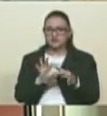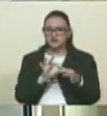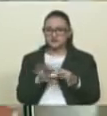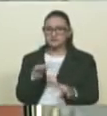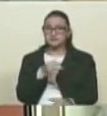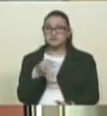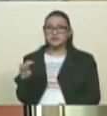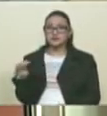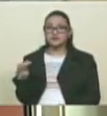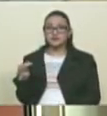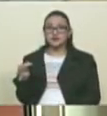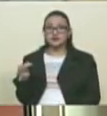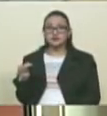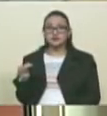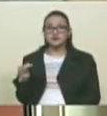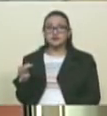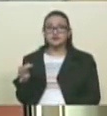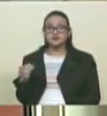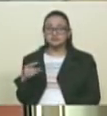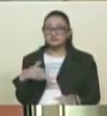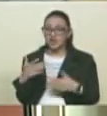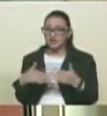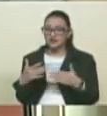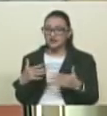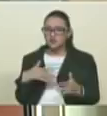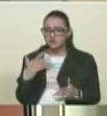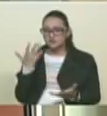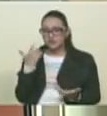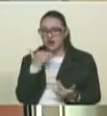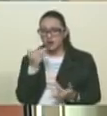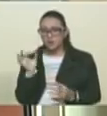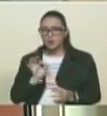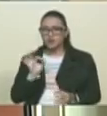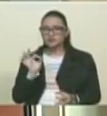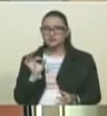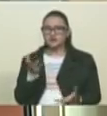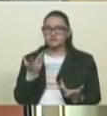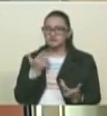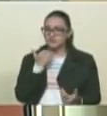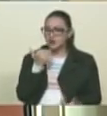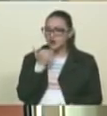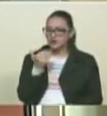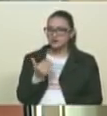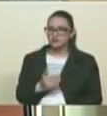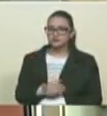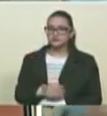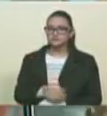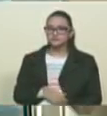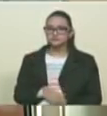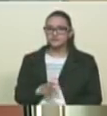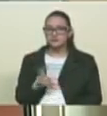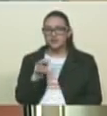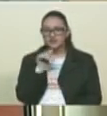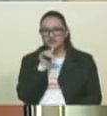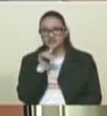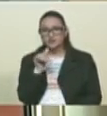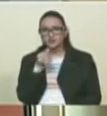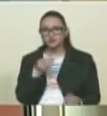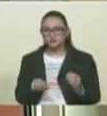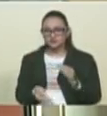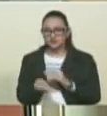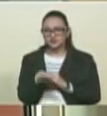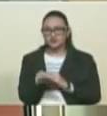perfecta y que está bastante adelantada. Quisiera saber si nos puede dar porcentajes. En el caso de la denuncia que introdujo